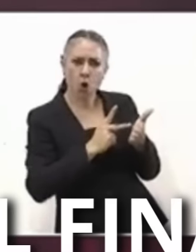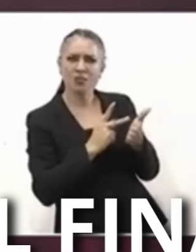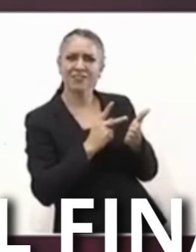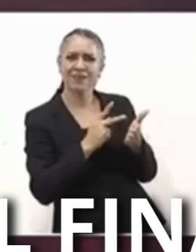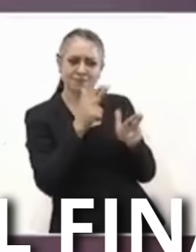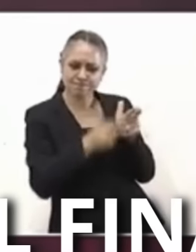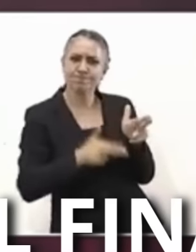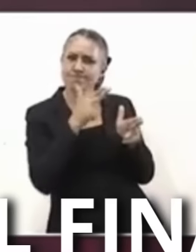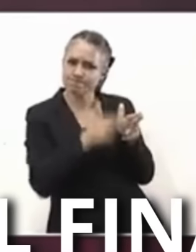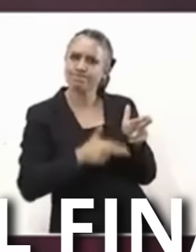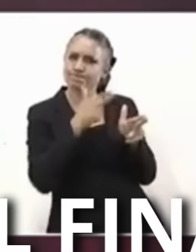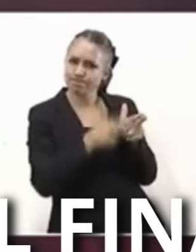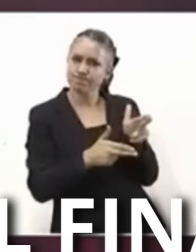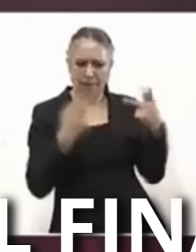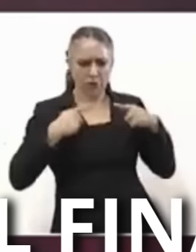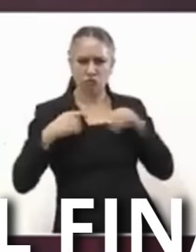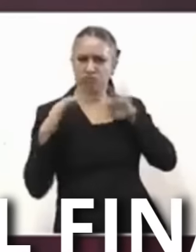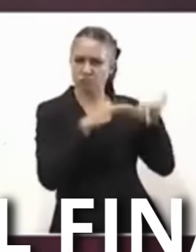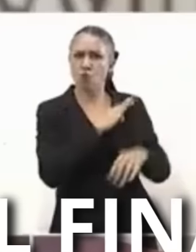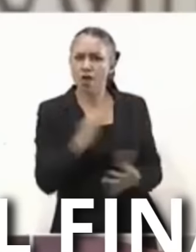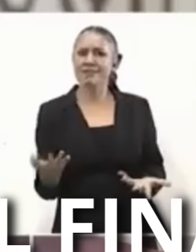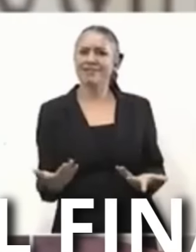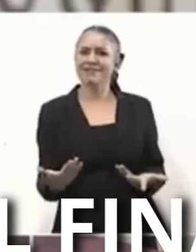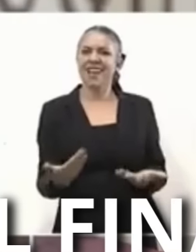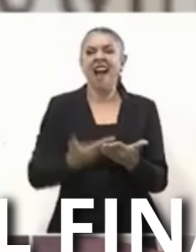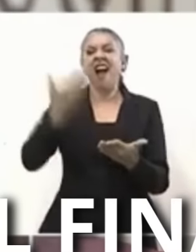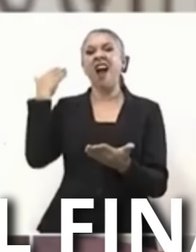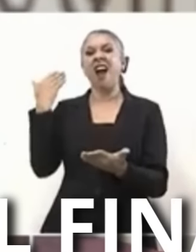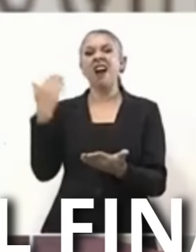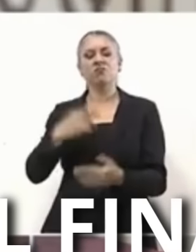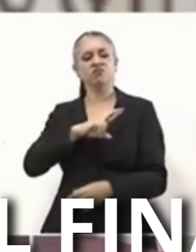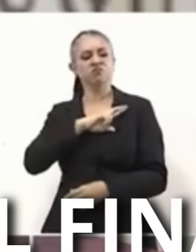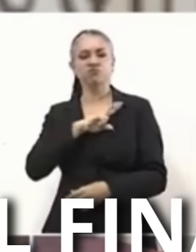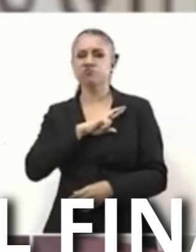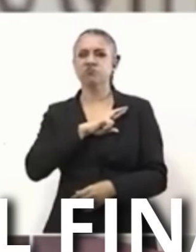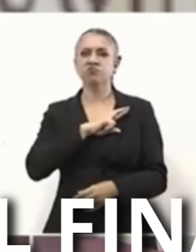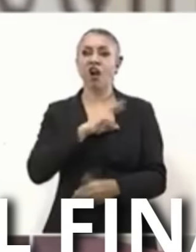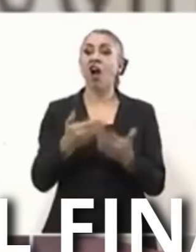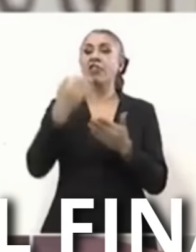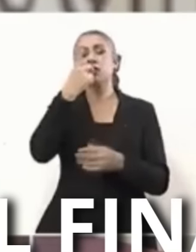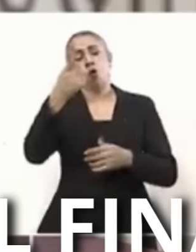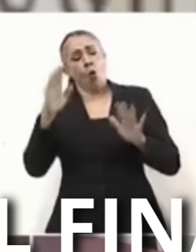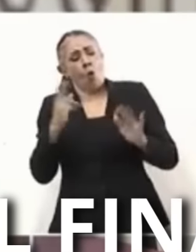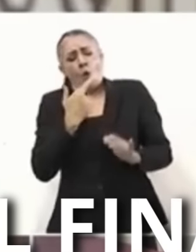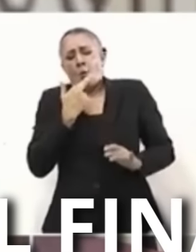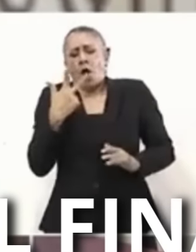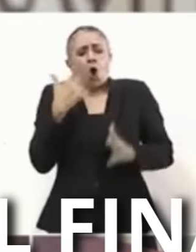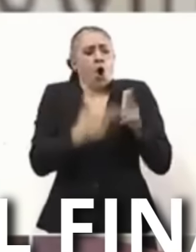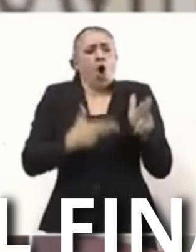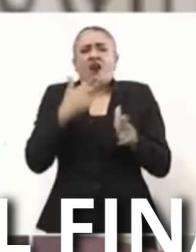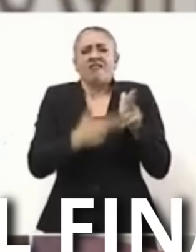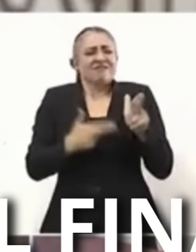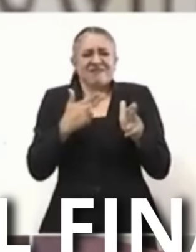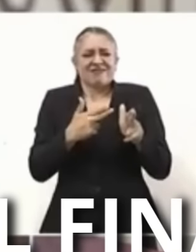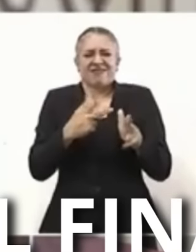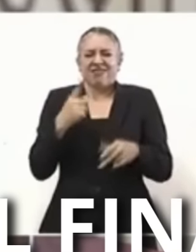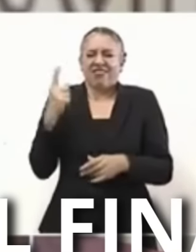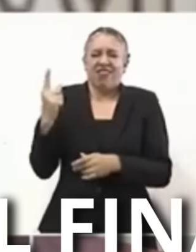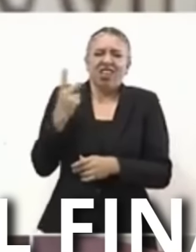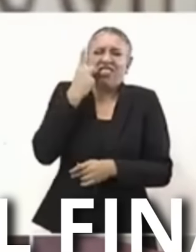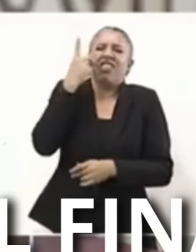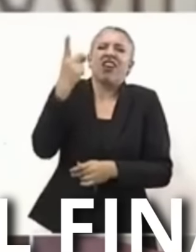Los privatizaron Dijeron que iban a venir Los mejores trenes Del mundo Y qué pasó Desaparecieron los trenes De pasajeros